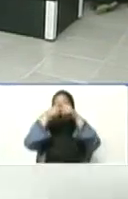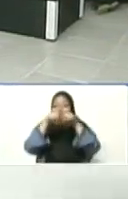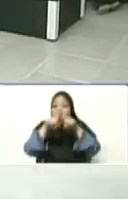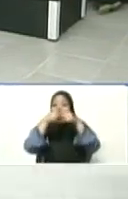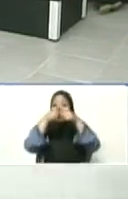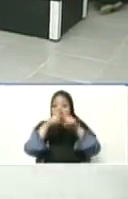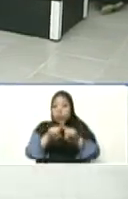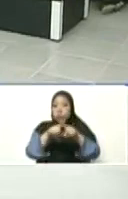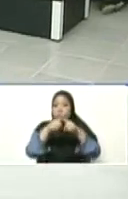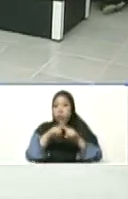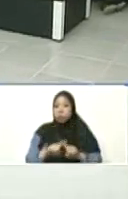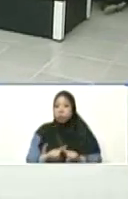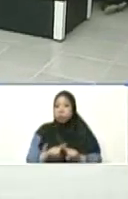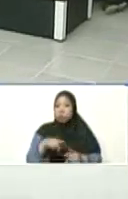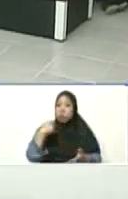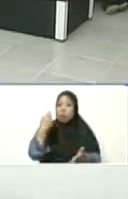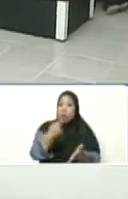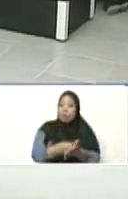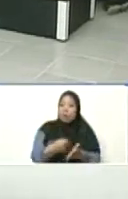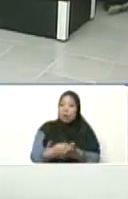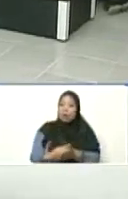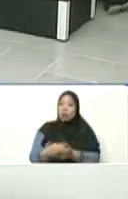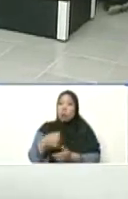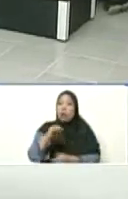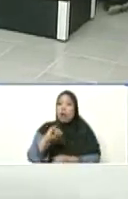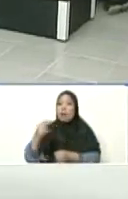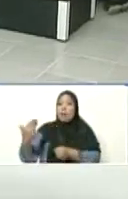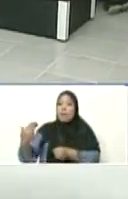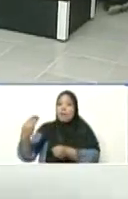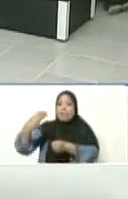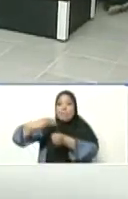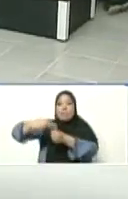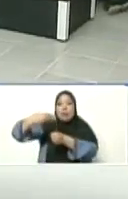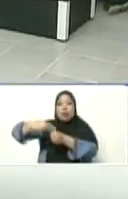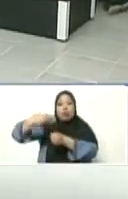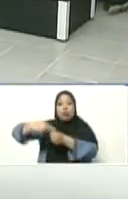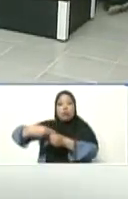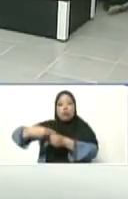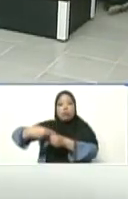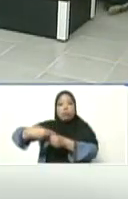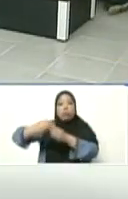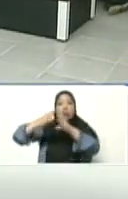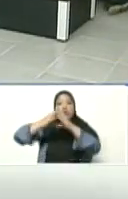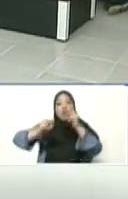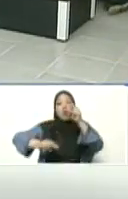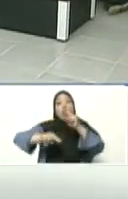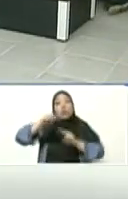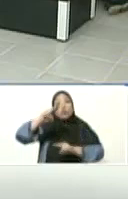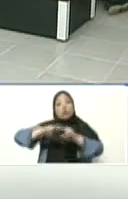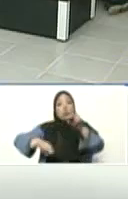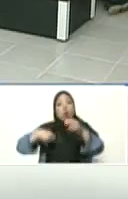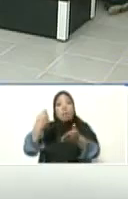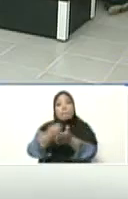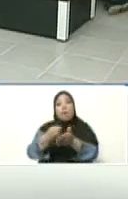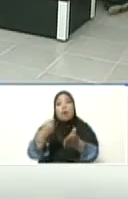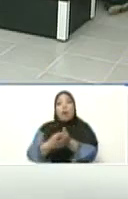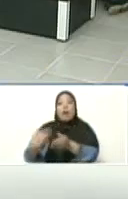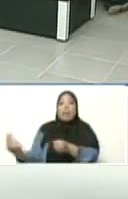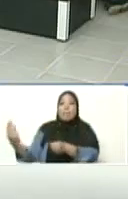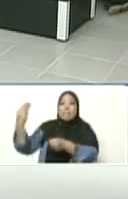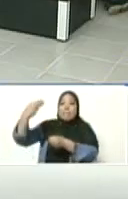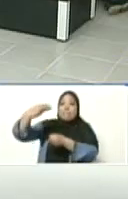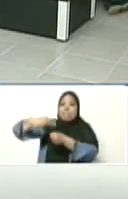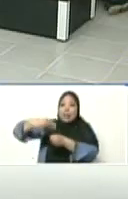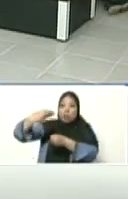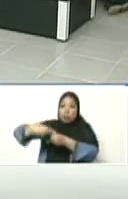y se está pagando en Petro. Todas esas viviendas las construimos y las pagamos con